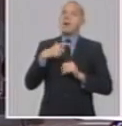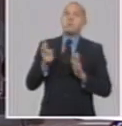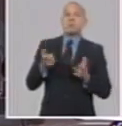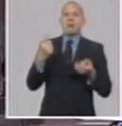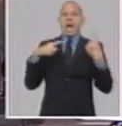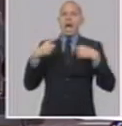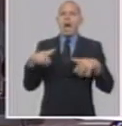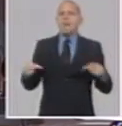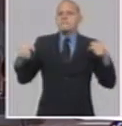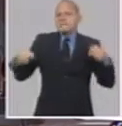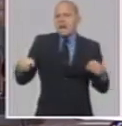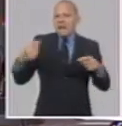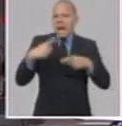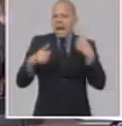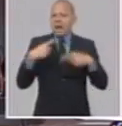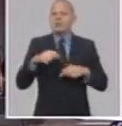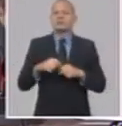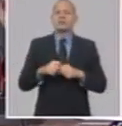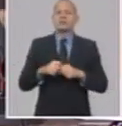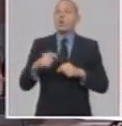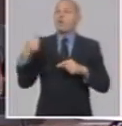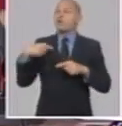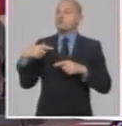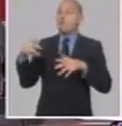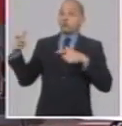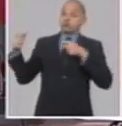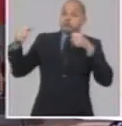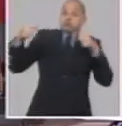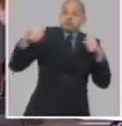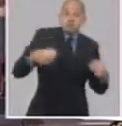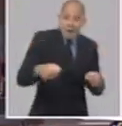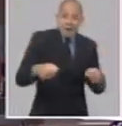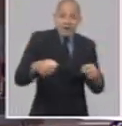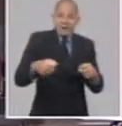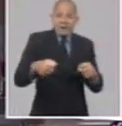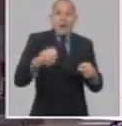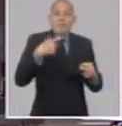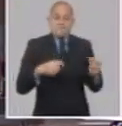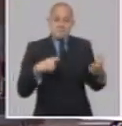seguir pagando el arancel en los mismos importes que se hacen actualmente.